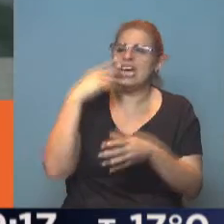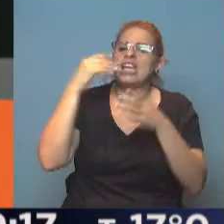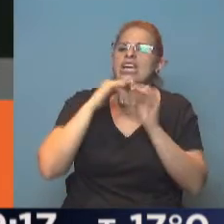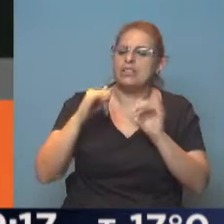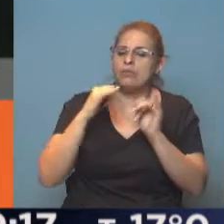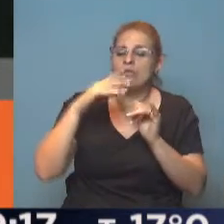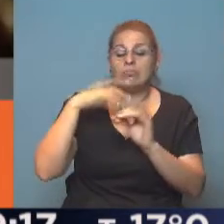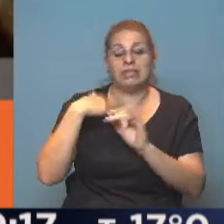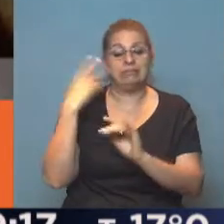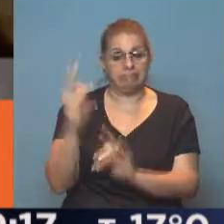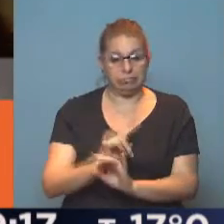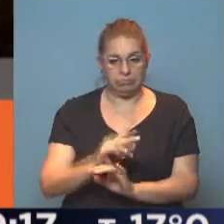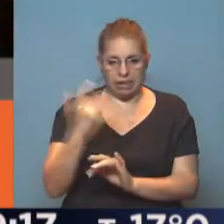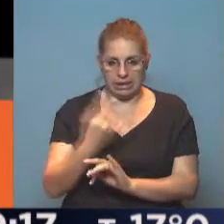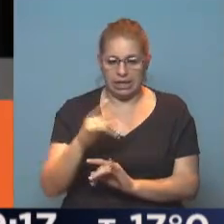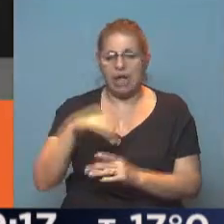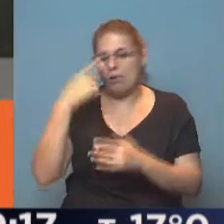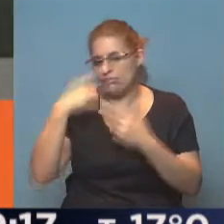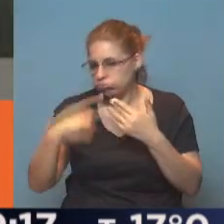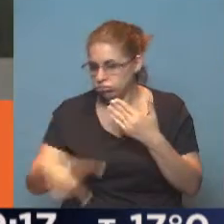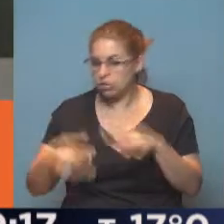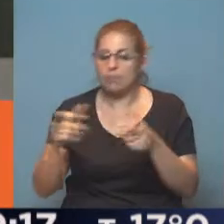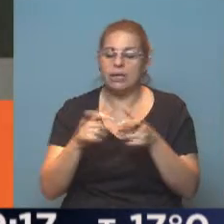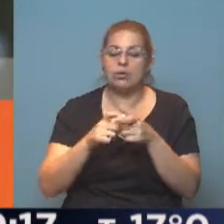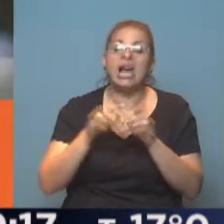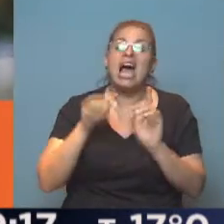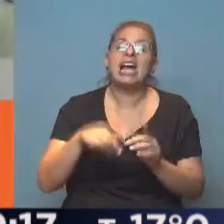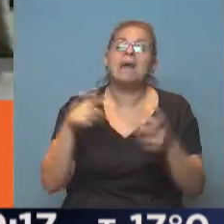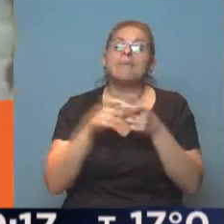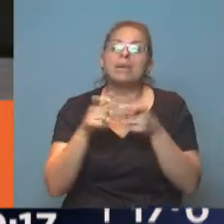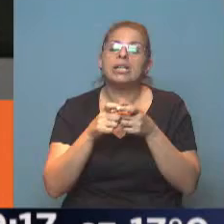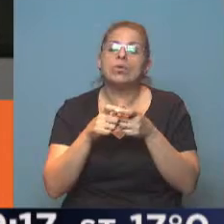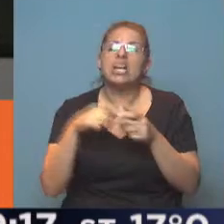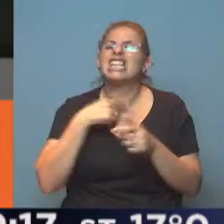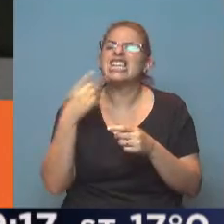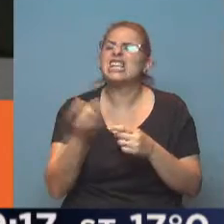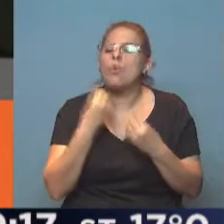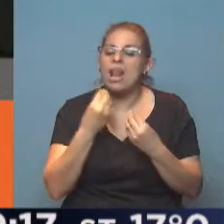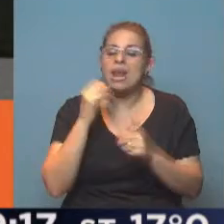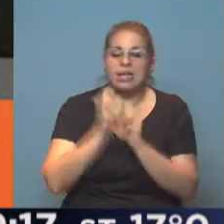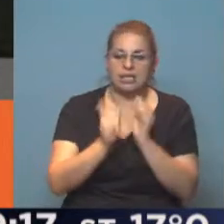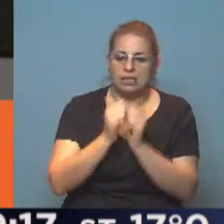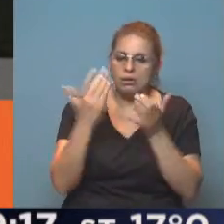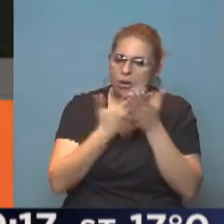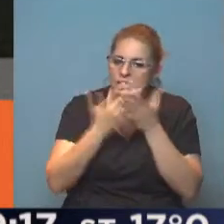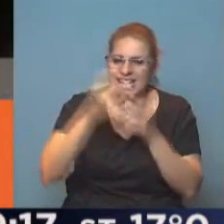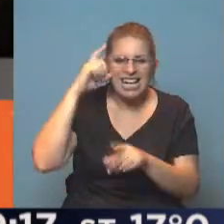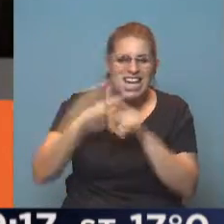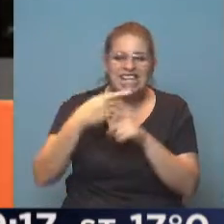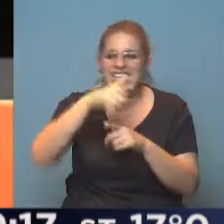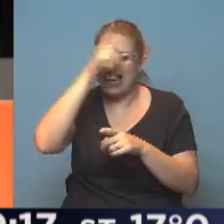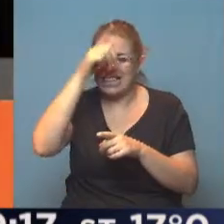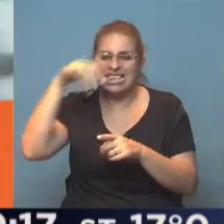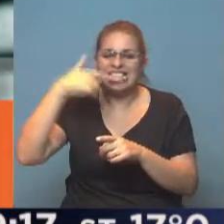y a ella súmele después Nixon, Wall Street. Bueno, aquí está intentando revisar la historia del ex agente de la